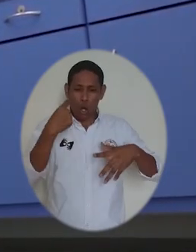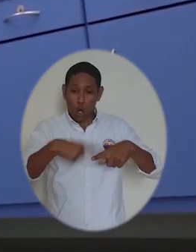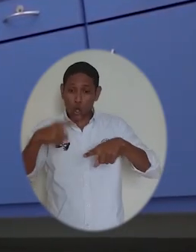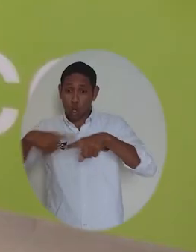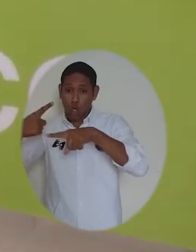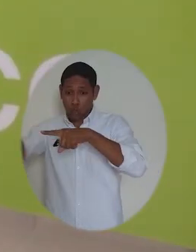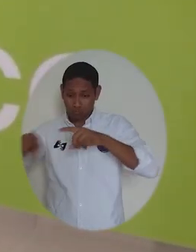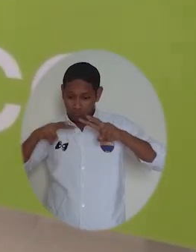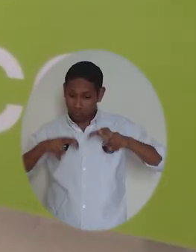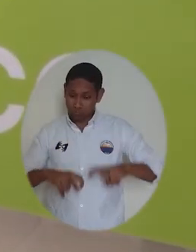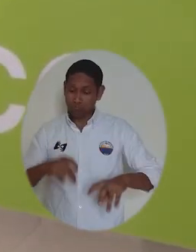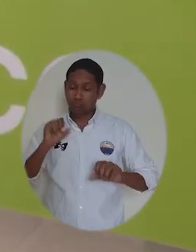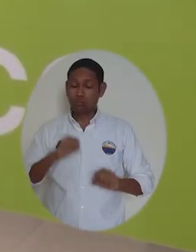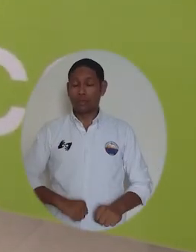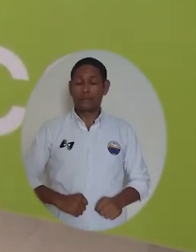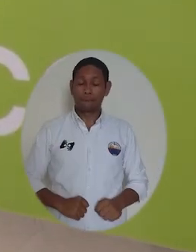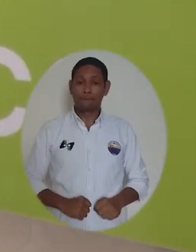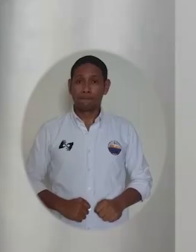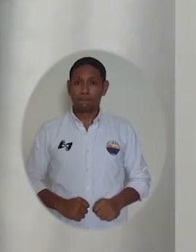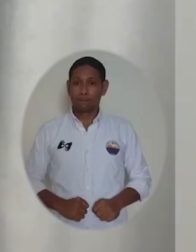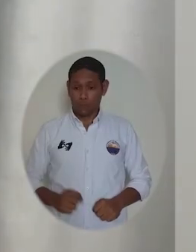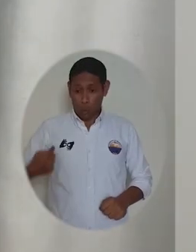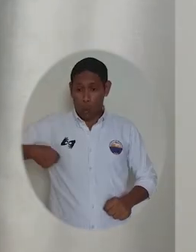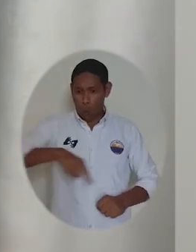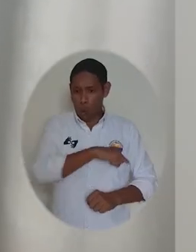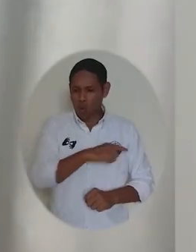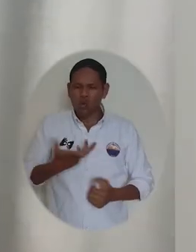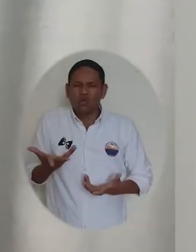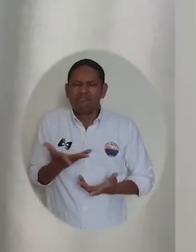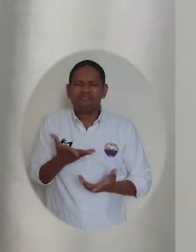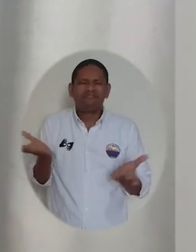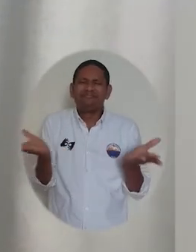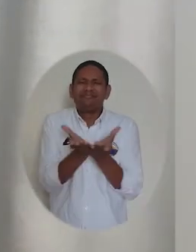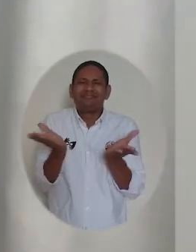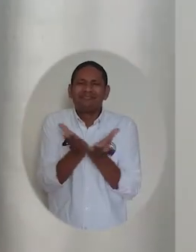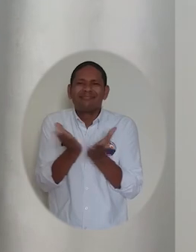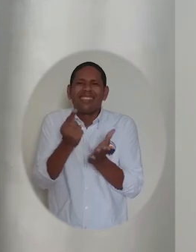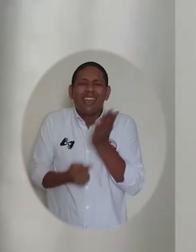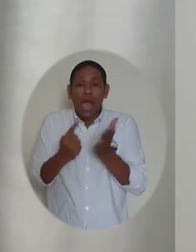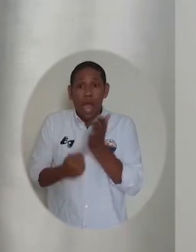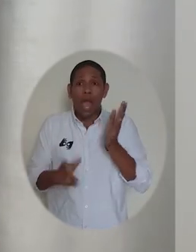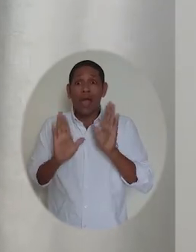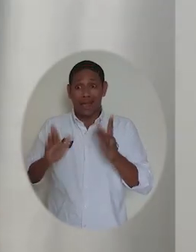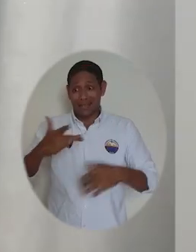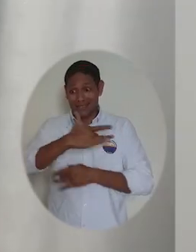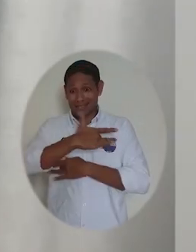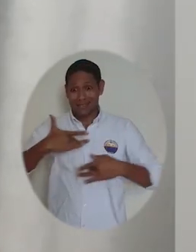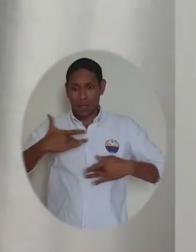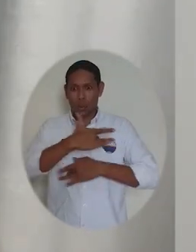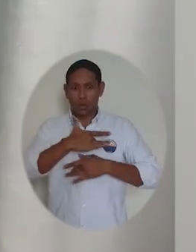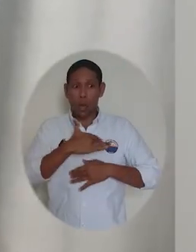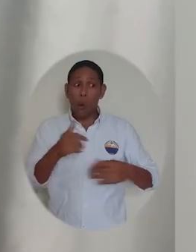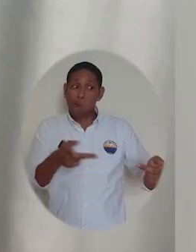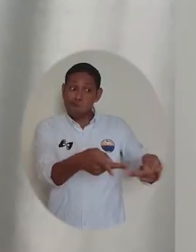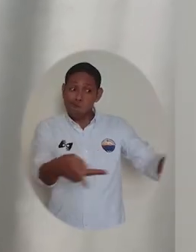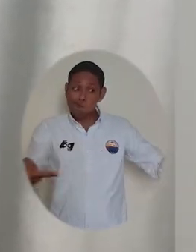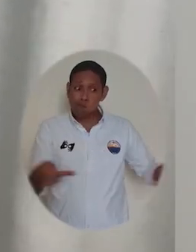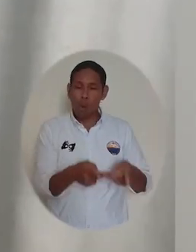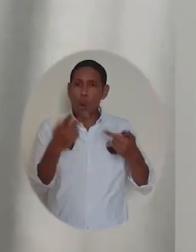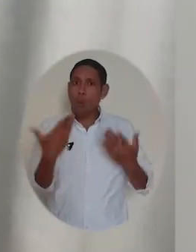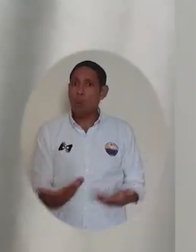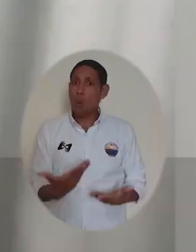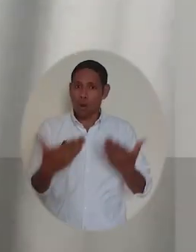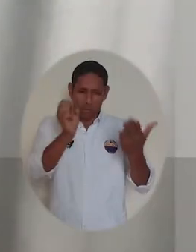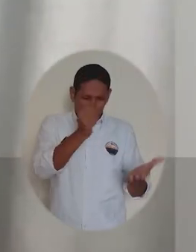pesquero, entre otras líneas de investigación. Como estudiantes que somos del área de la salud, el laboratorio de biología molecular